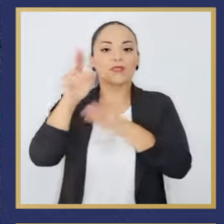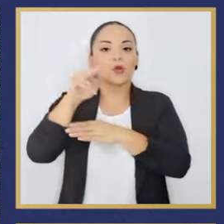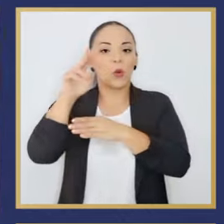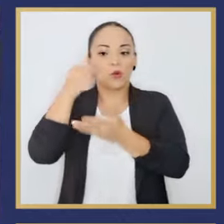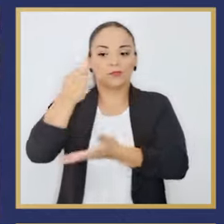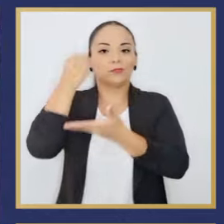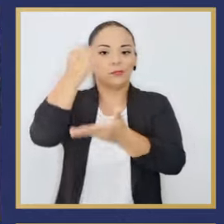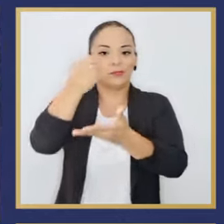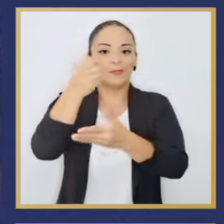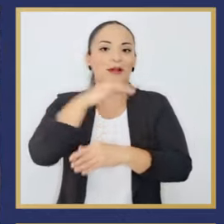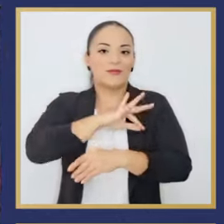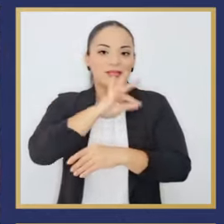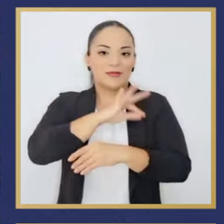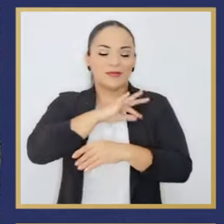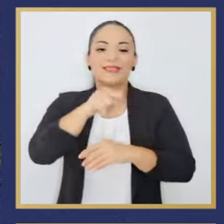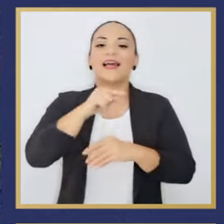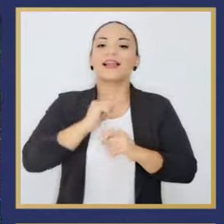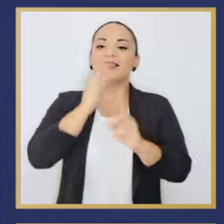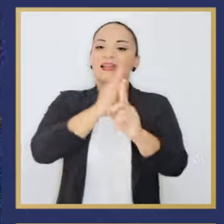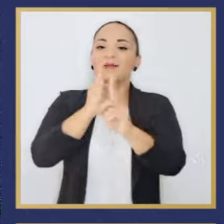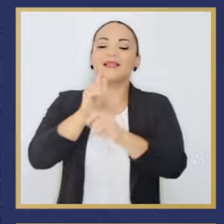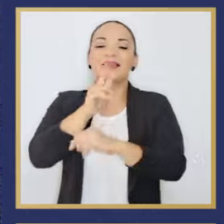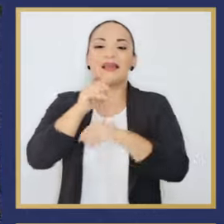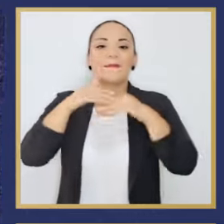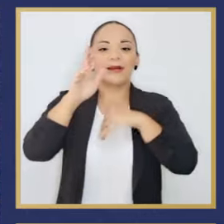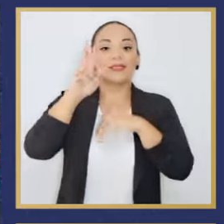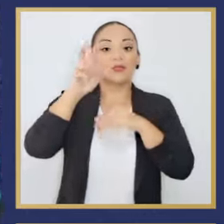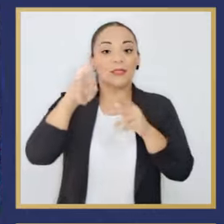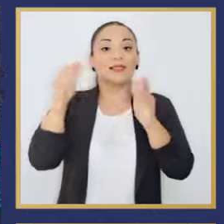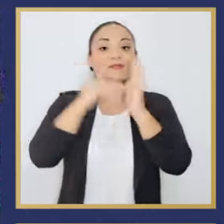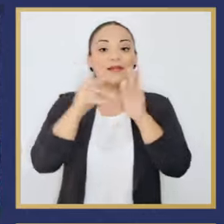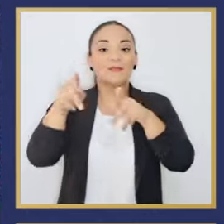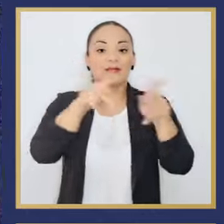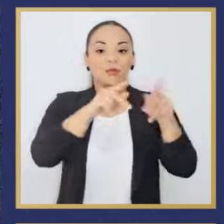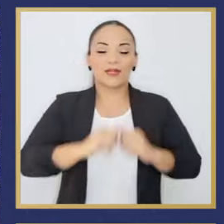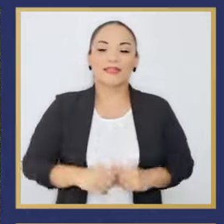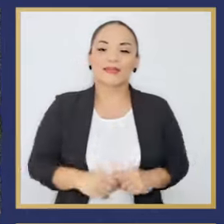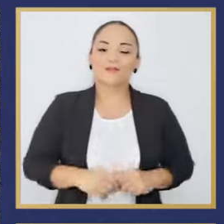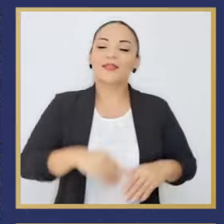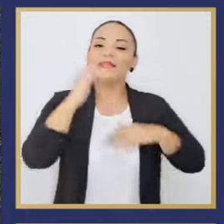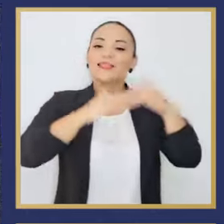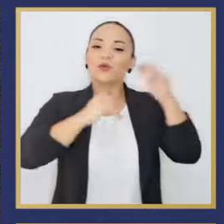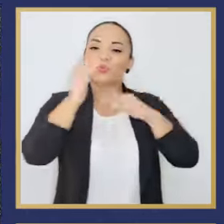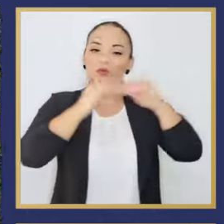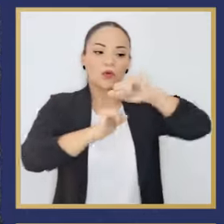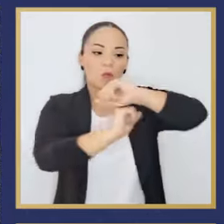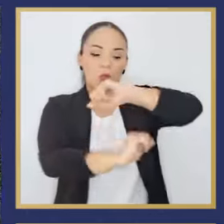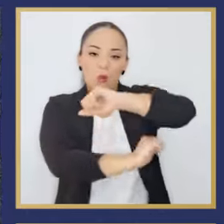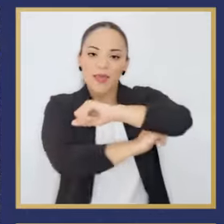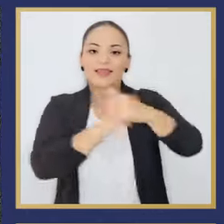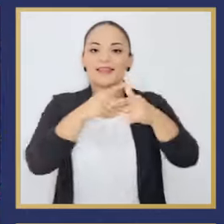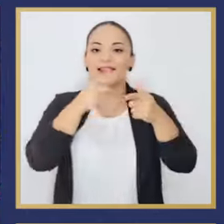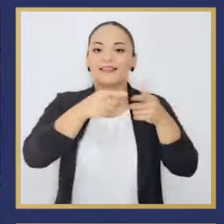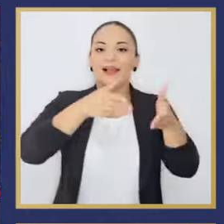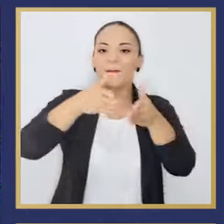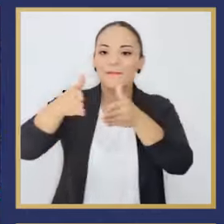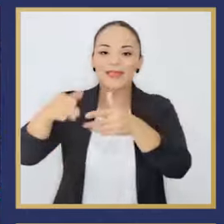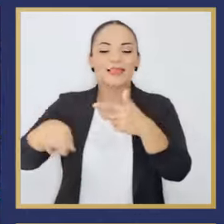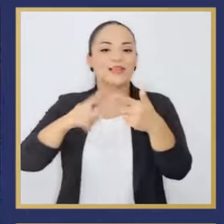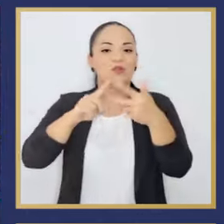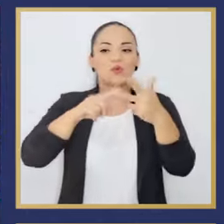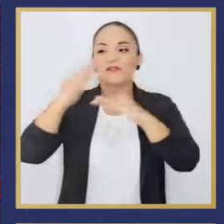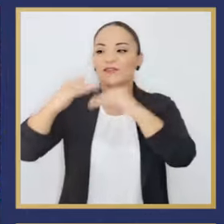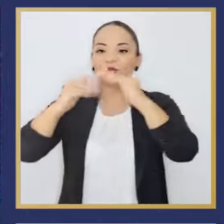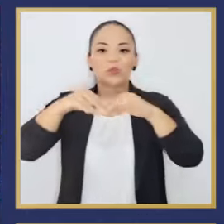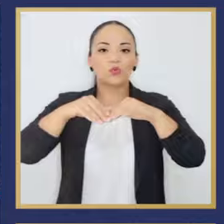el último año, impactando directamente a más de 200.000 personas. Se construyeron puentes, caminos e